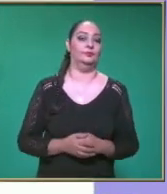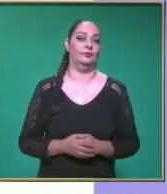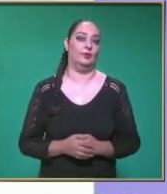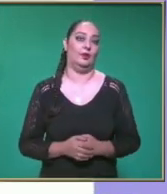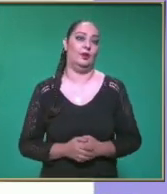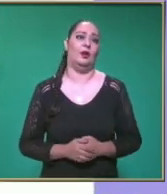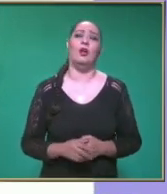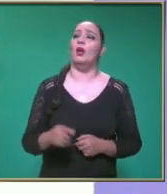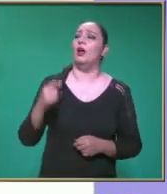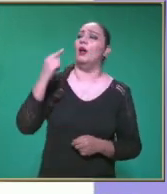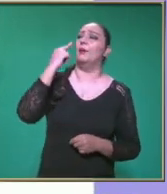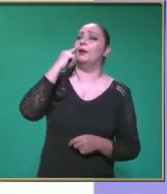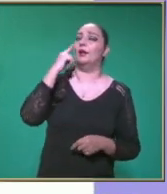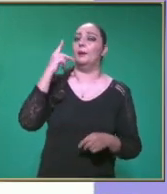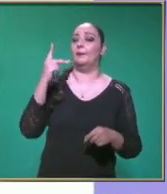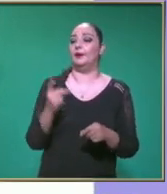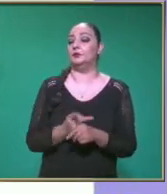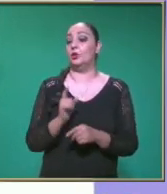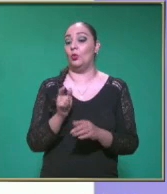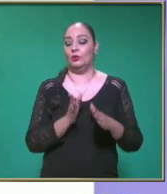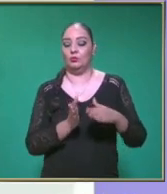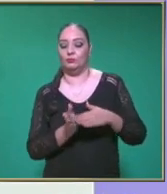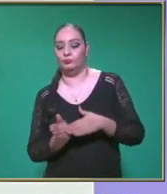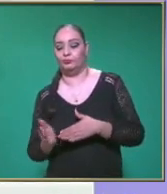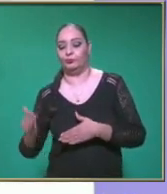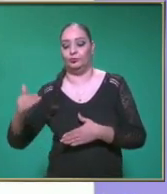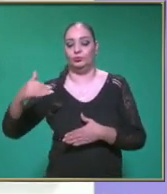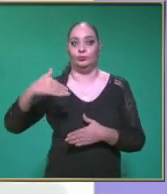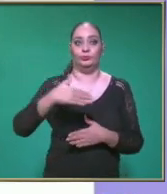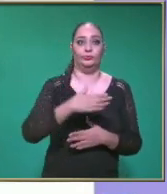Veamos lo que sucede Cuando el camino Es sinuoso